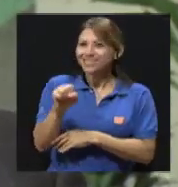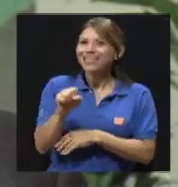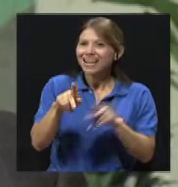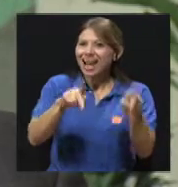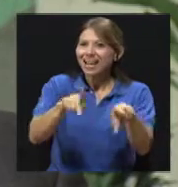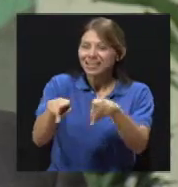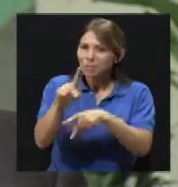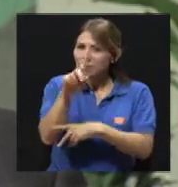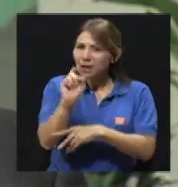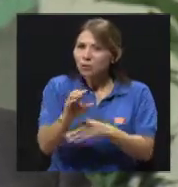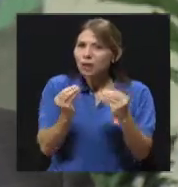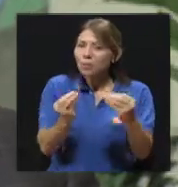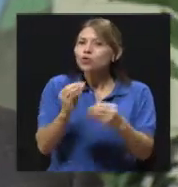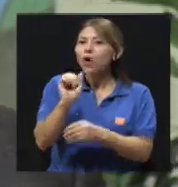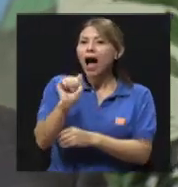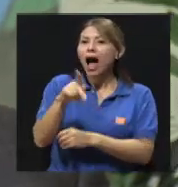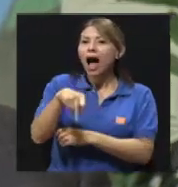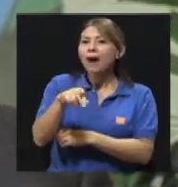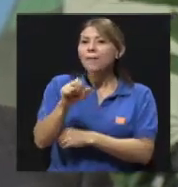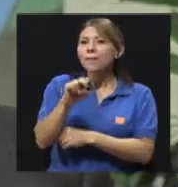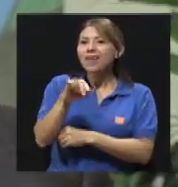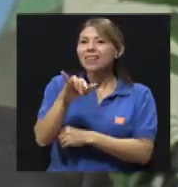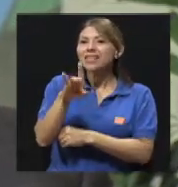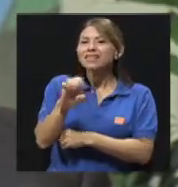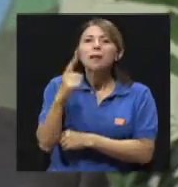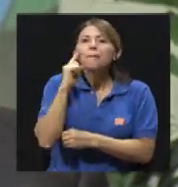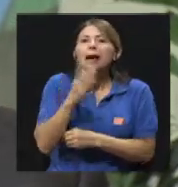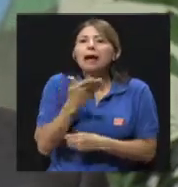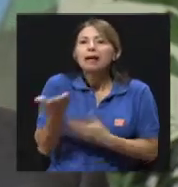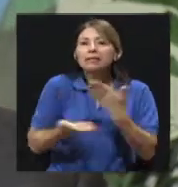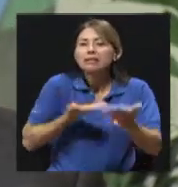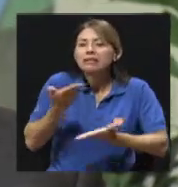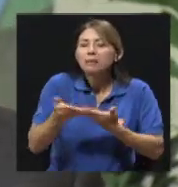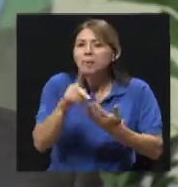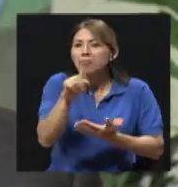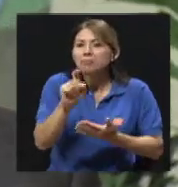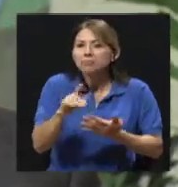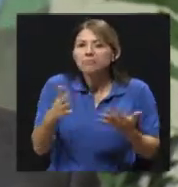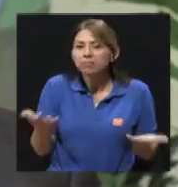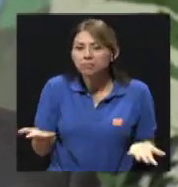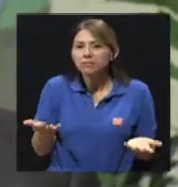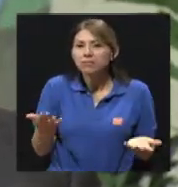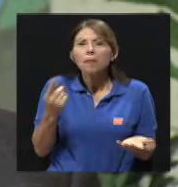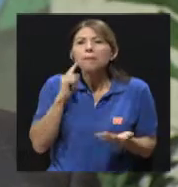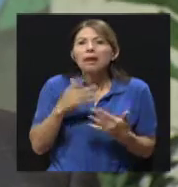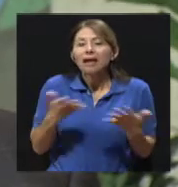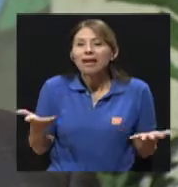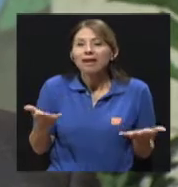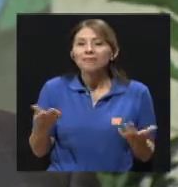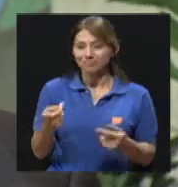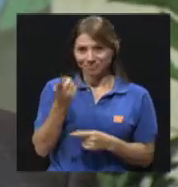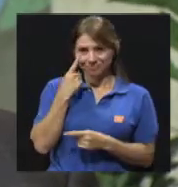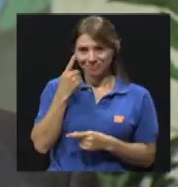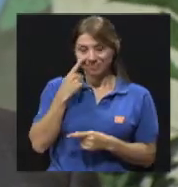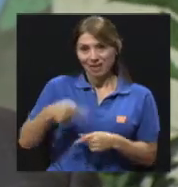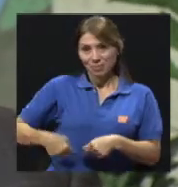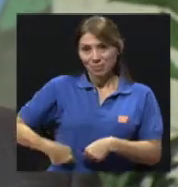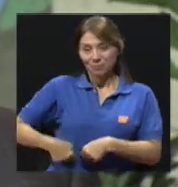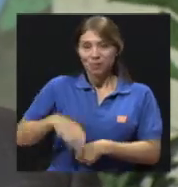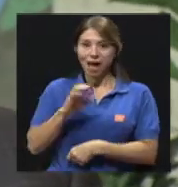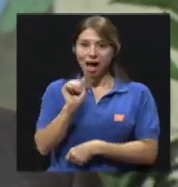Y resulta que el apéndice secal es un órgano en involución. Yo diría que si la población